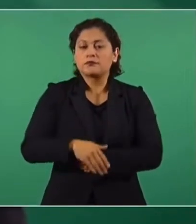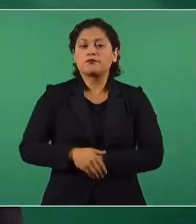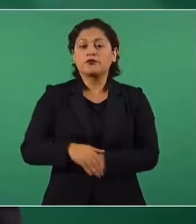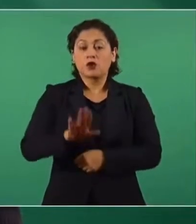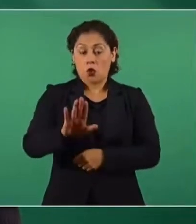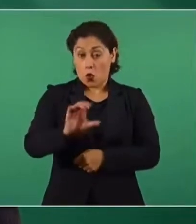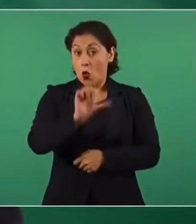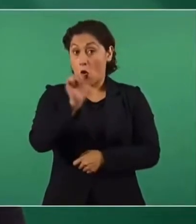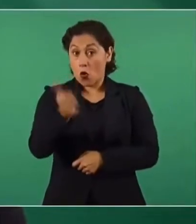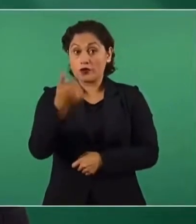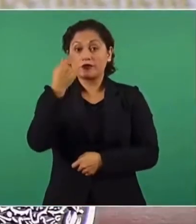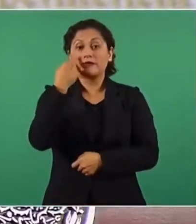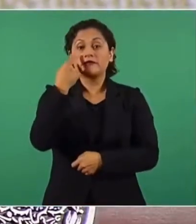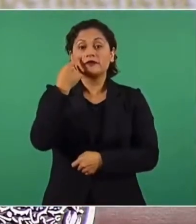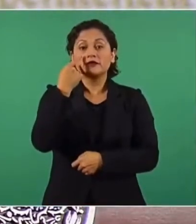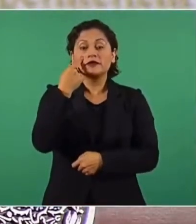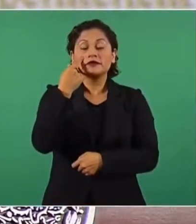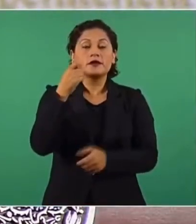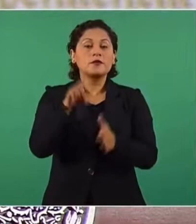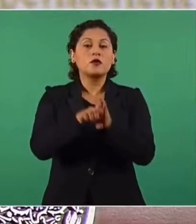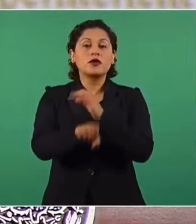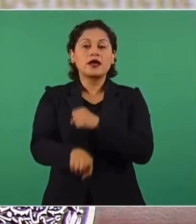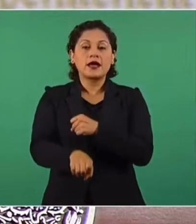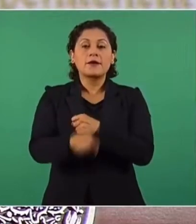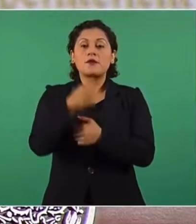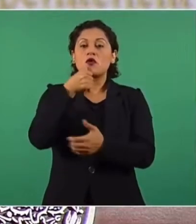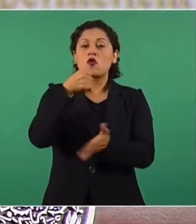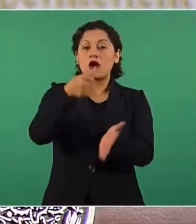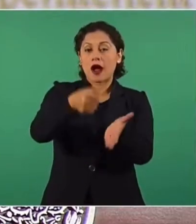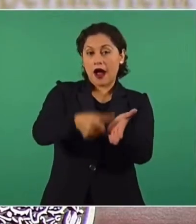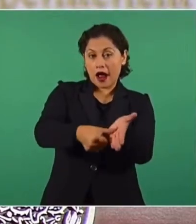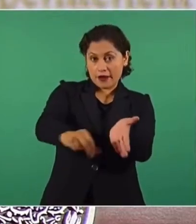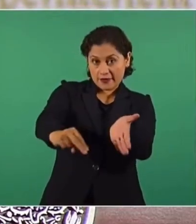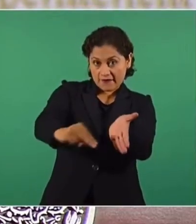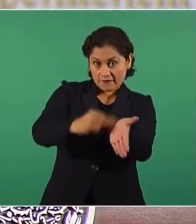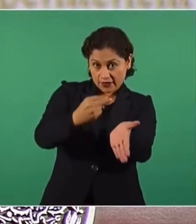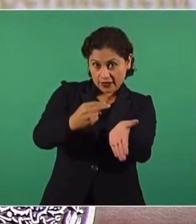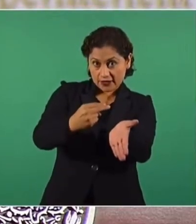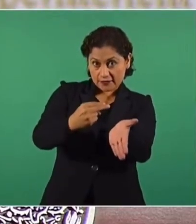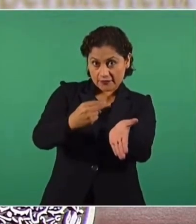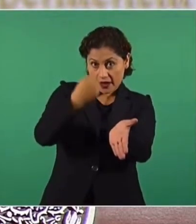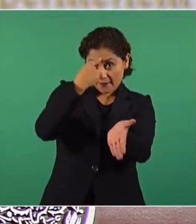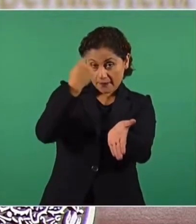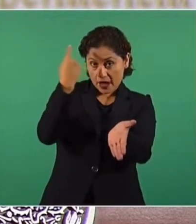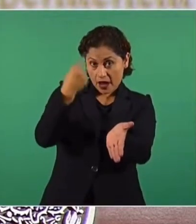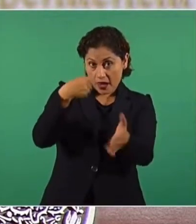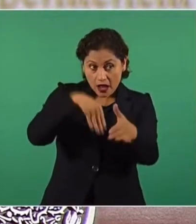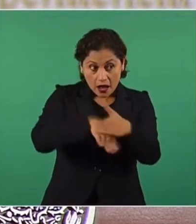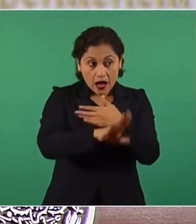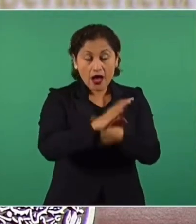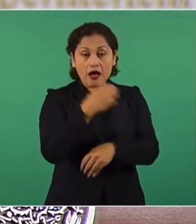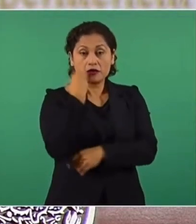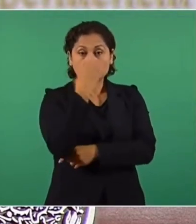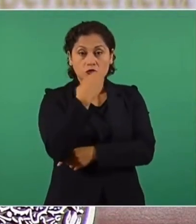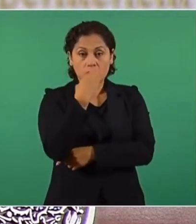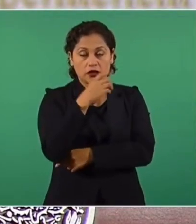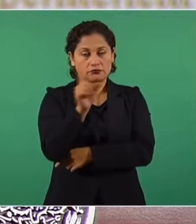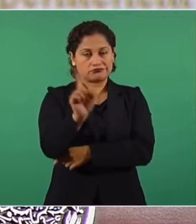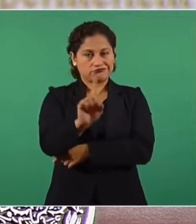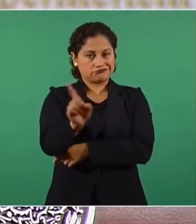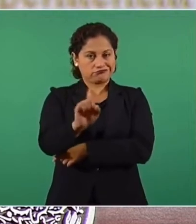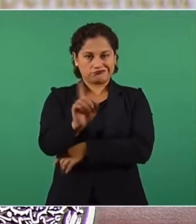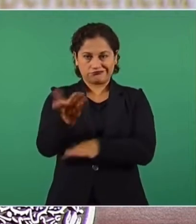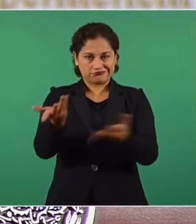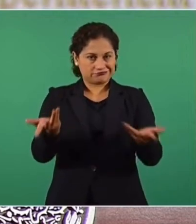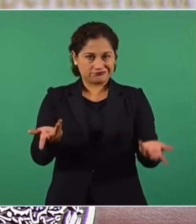situación de que fuera condicionada o condicionante para que no estuvieran en clase. Lo que a nosotros nos interesa y coincido